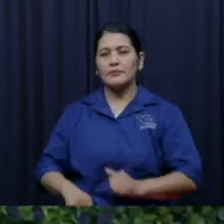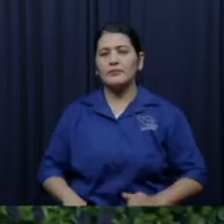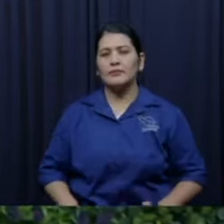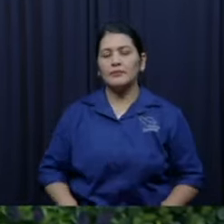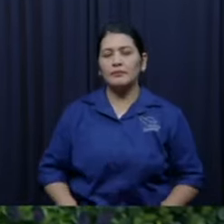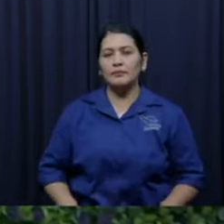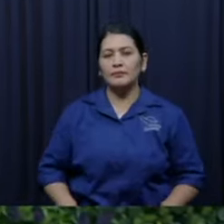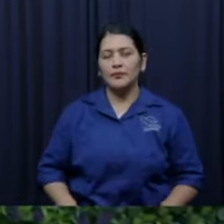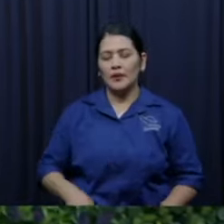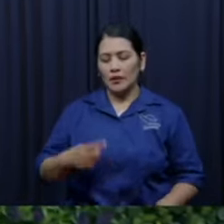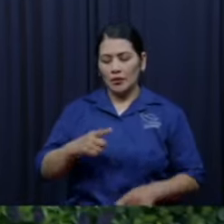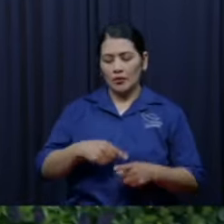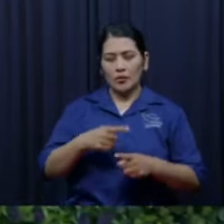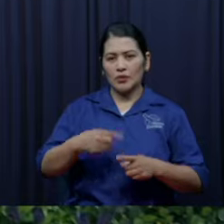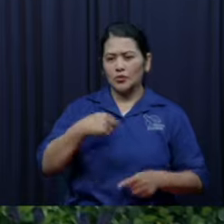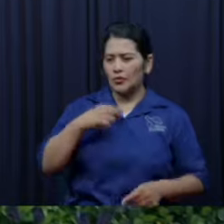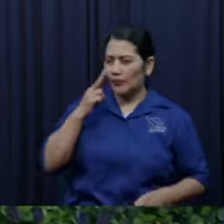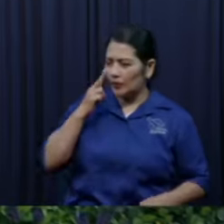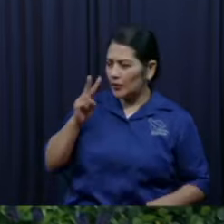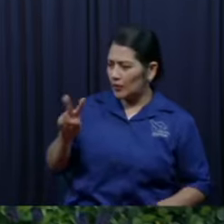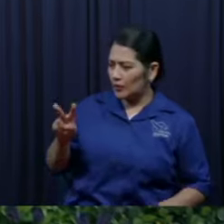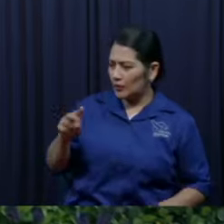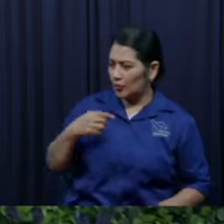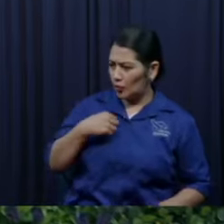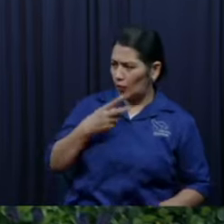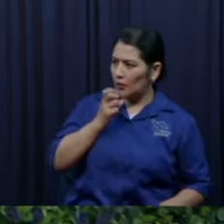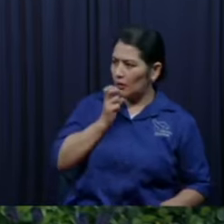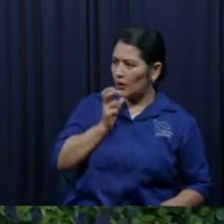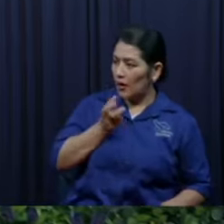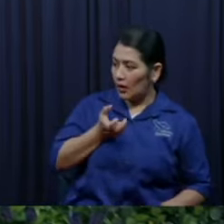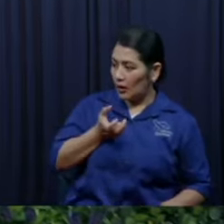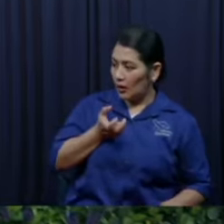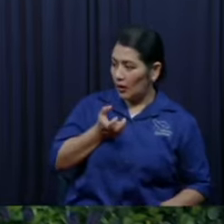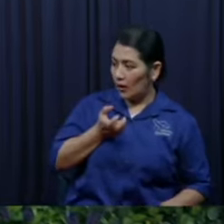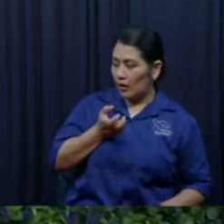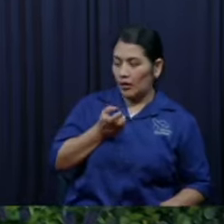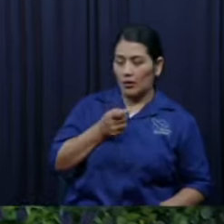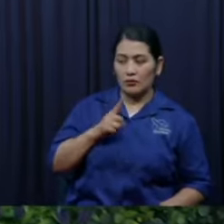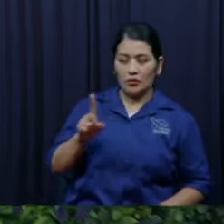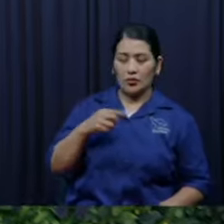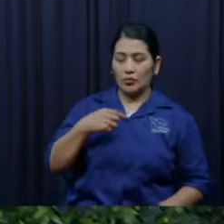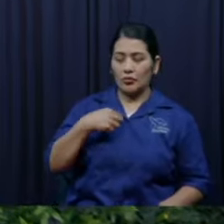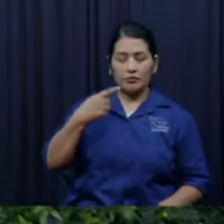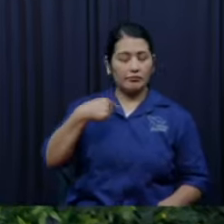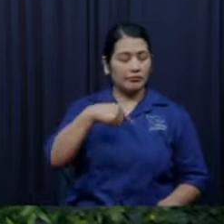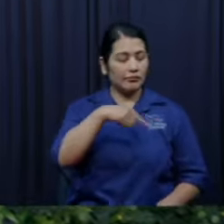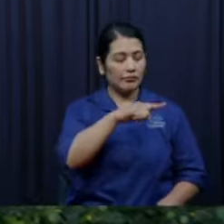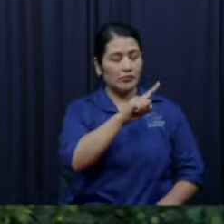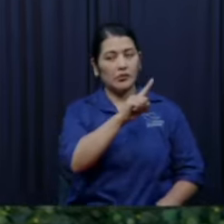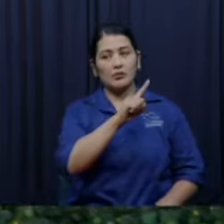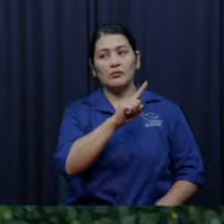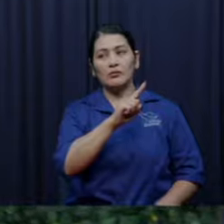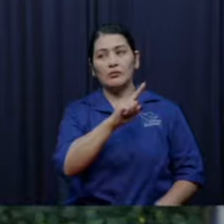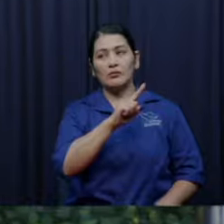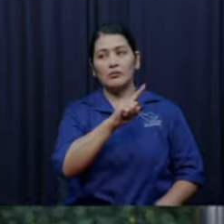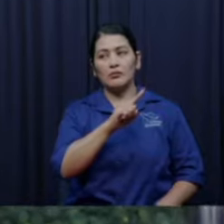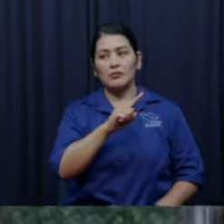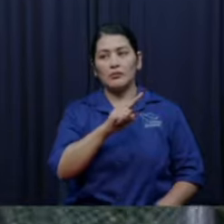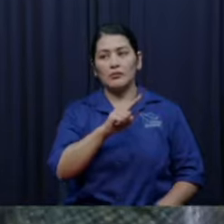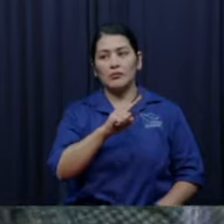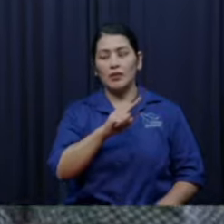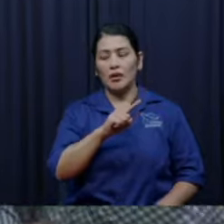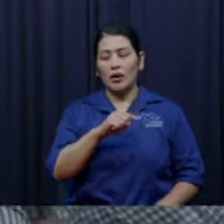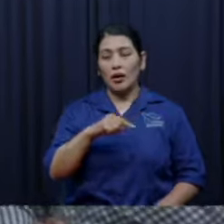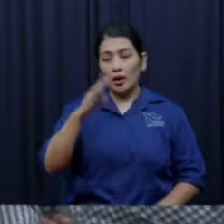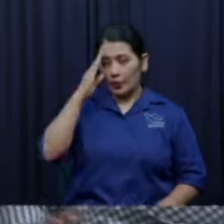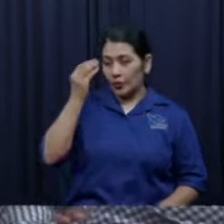cuando yo los vi padre santo yo mejor me voy y se me meto para aplacar